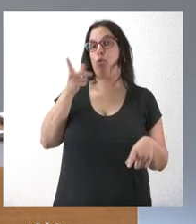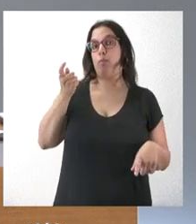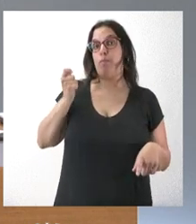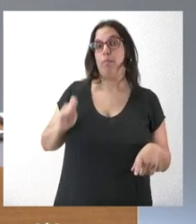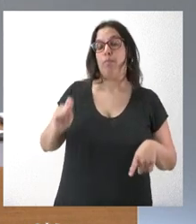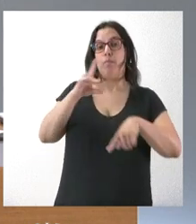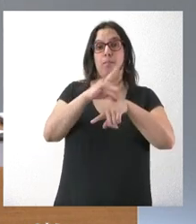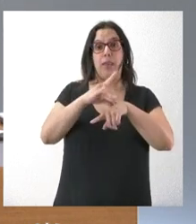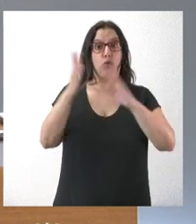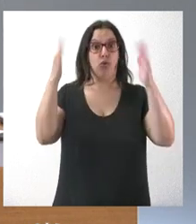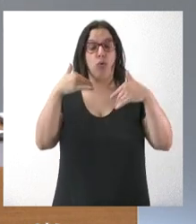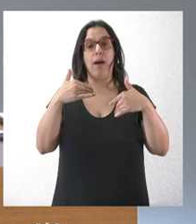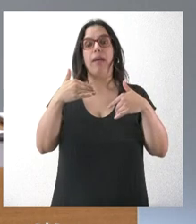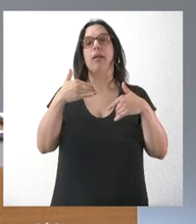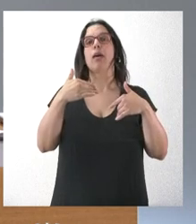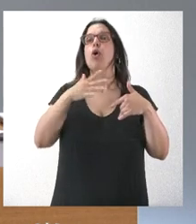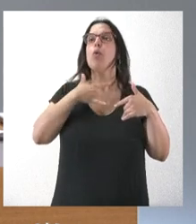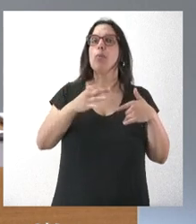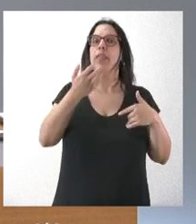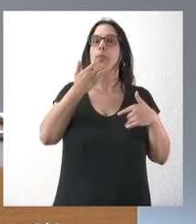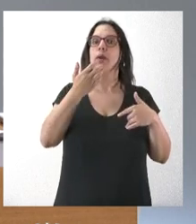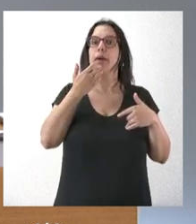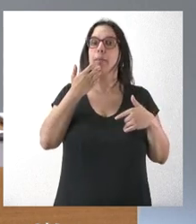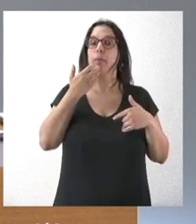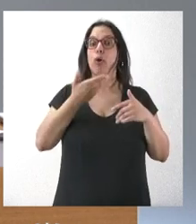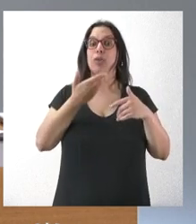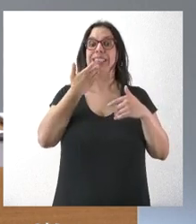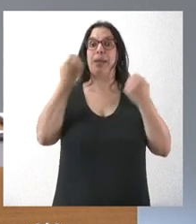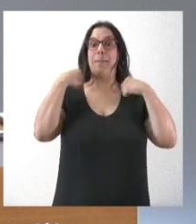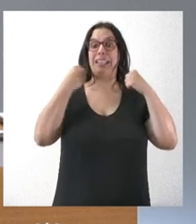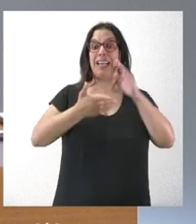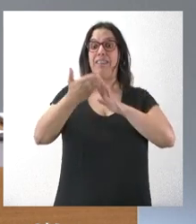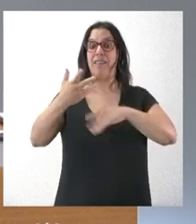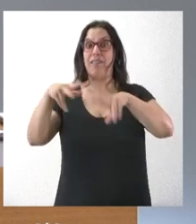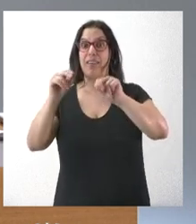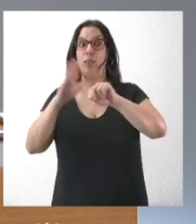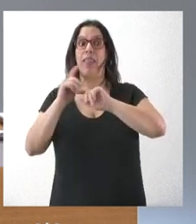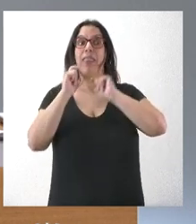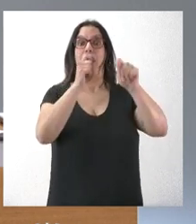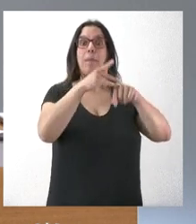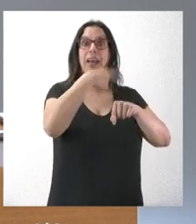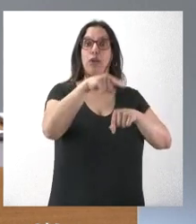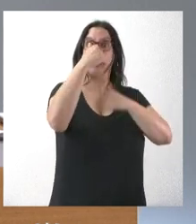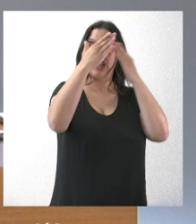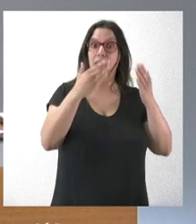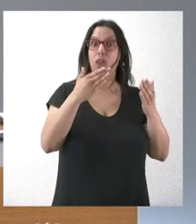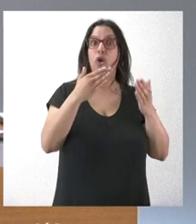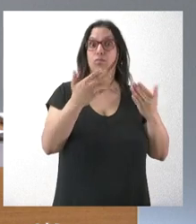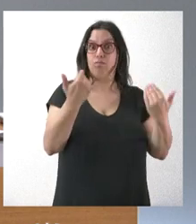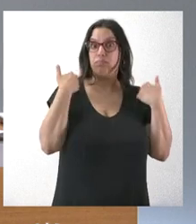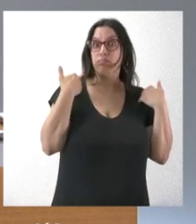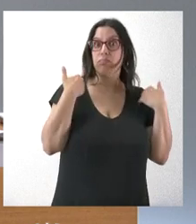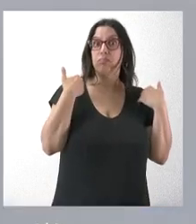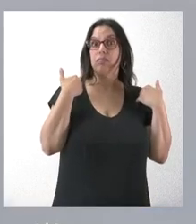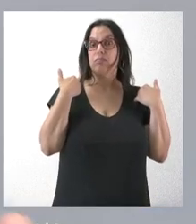vacaciones, puede ser habilitar a los MIRCES en terminando la formación para que puedan colaborar en la asistencia diaria.